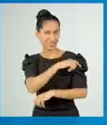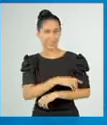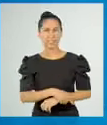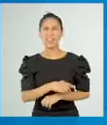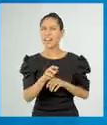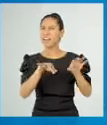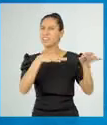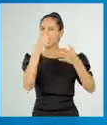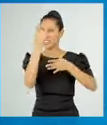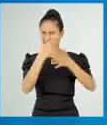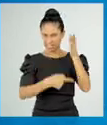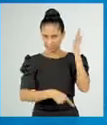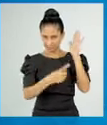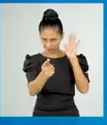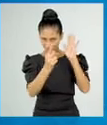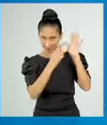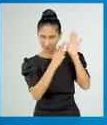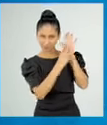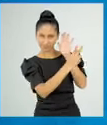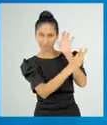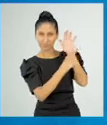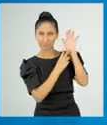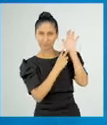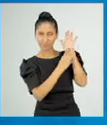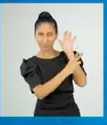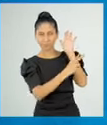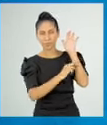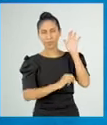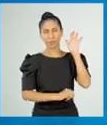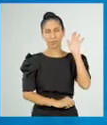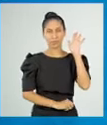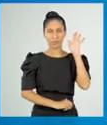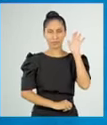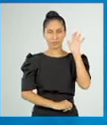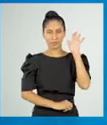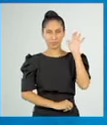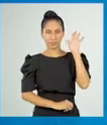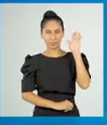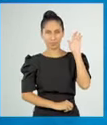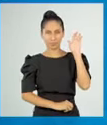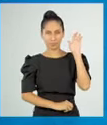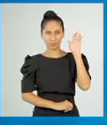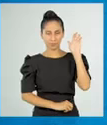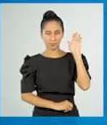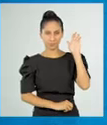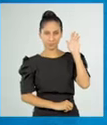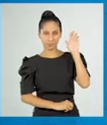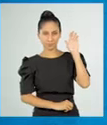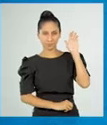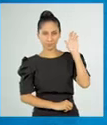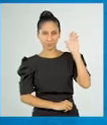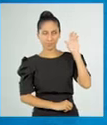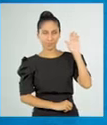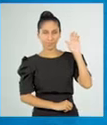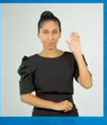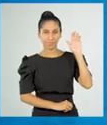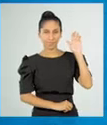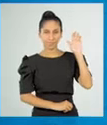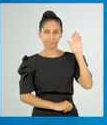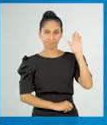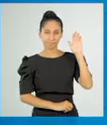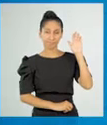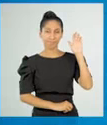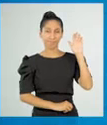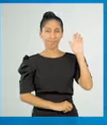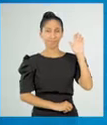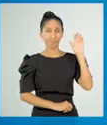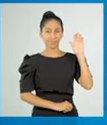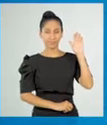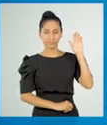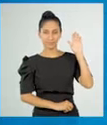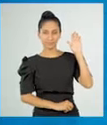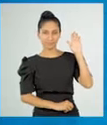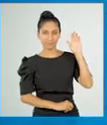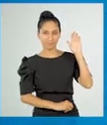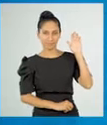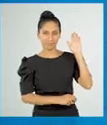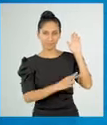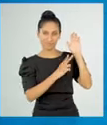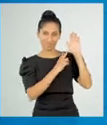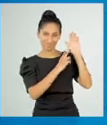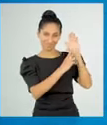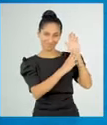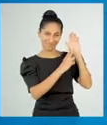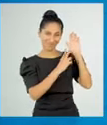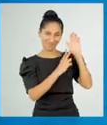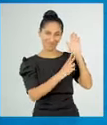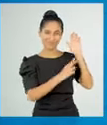puedes darle forma utilizando con cuidado el cuchillo. Ya para ese entonces, el resultado obtenido debe ser